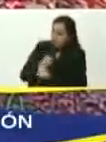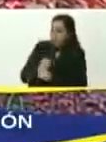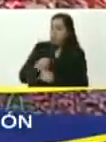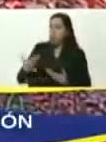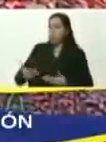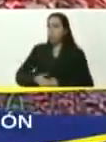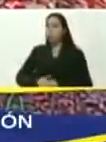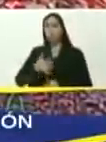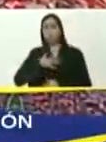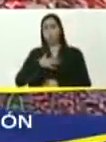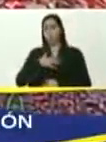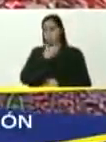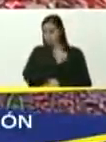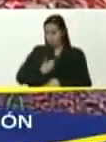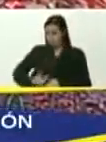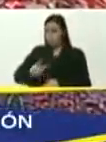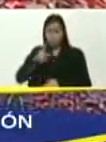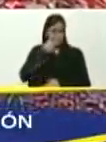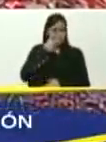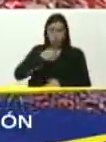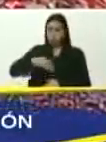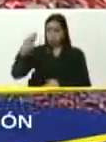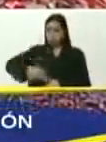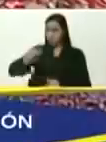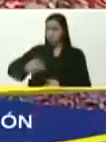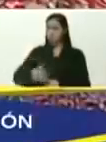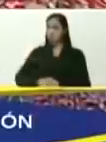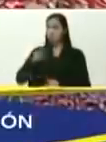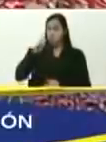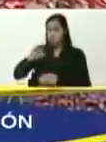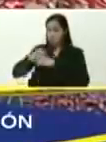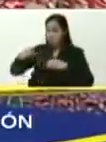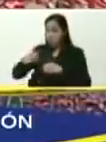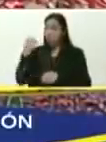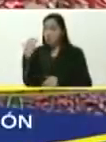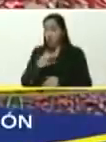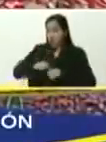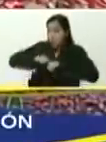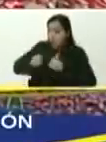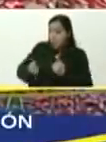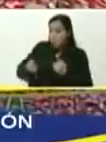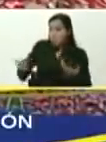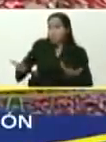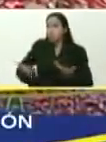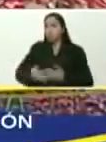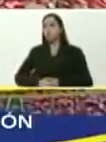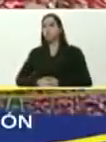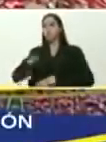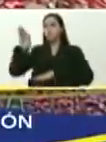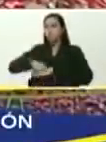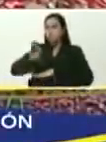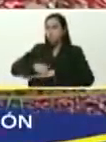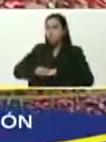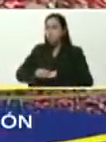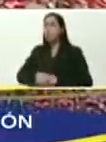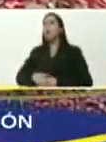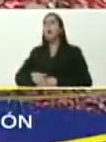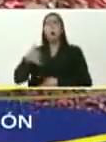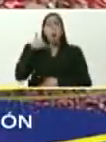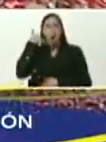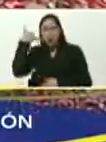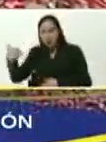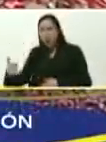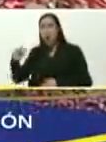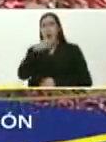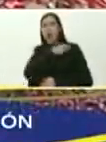si lo hago yo como presidente, yo veo una unidad rota, y ahí mismo llamo, a qué patio va esa unidad, llámame al jefe